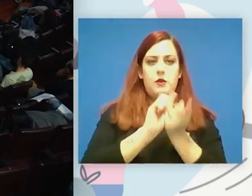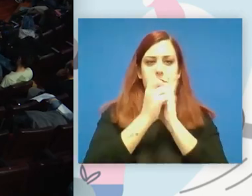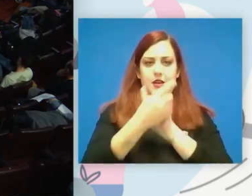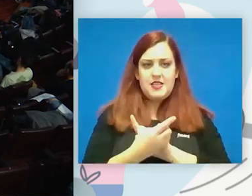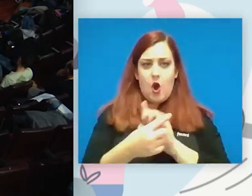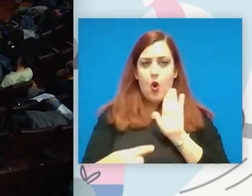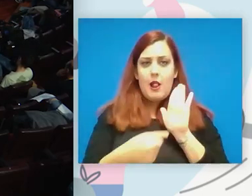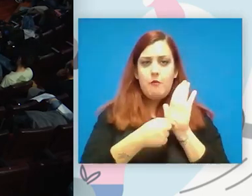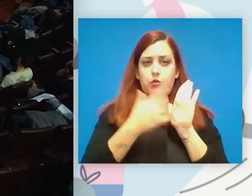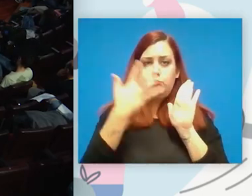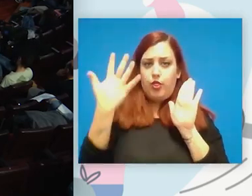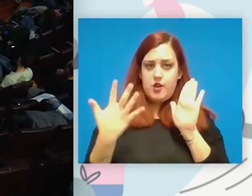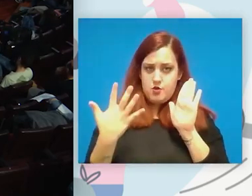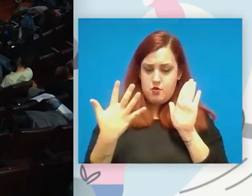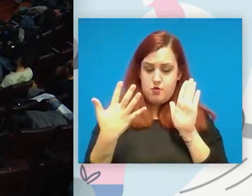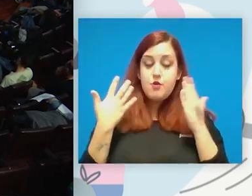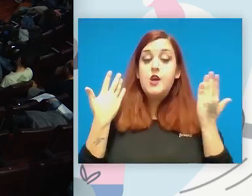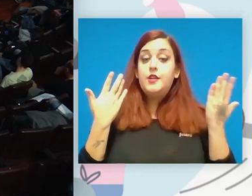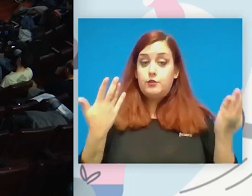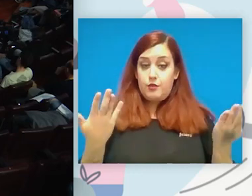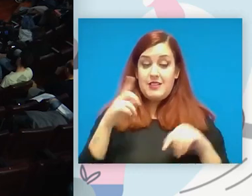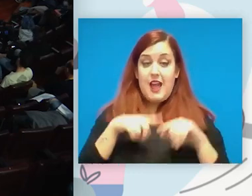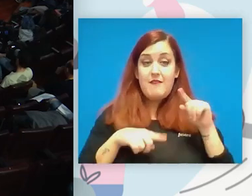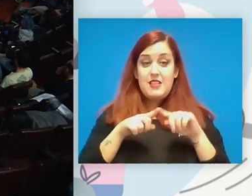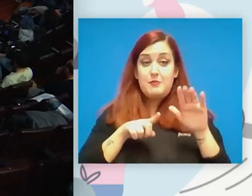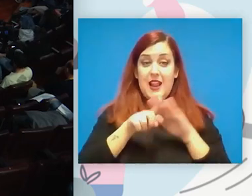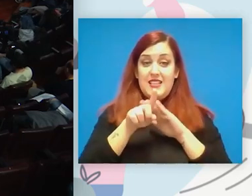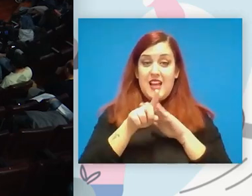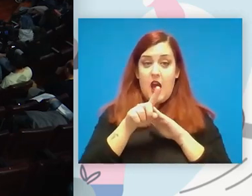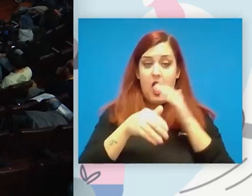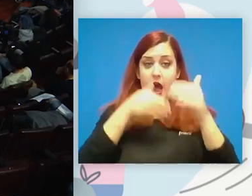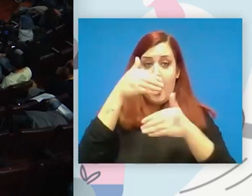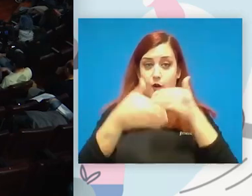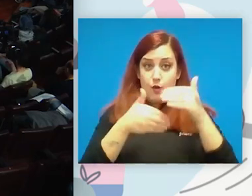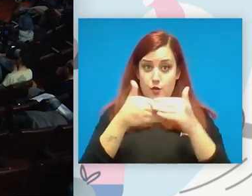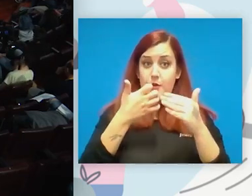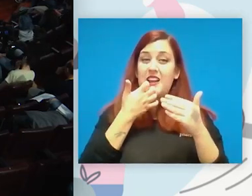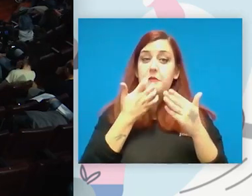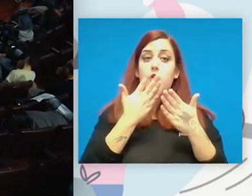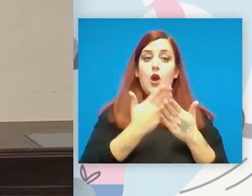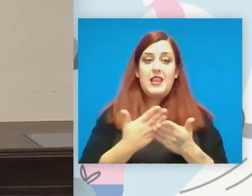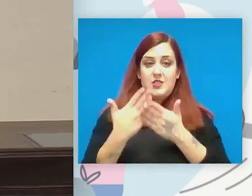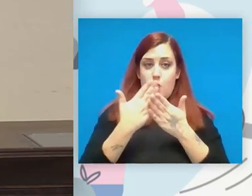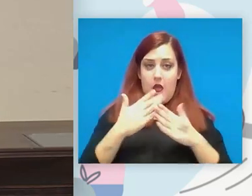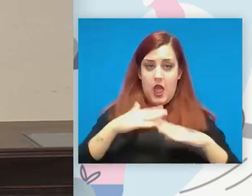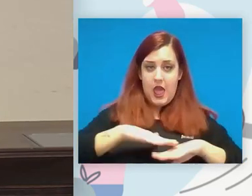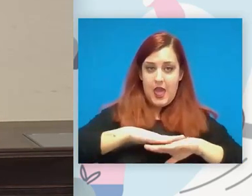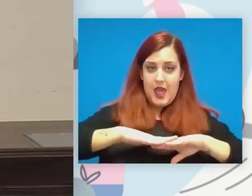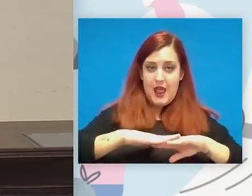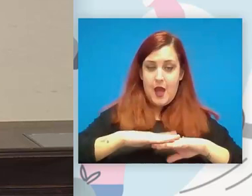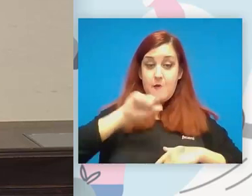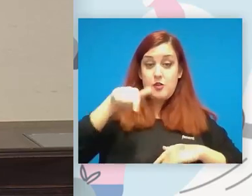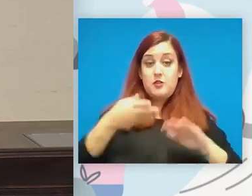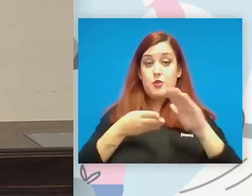entonces a veces quizá para el desarrollo en la base en las escuelas pero nos encontramos luego el problema del acceso